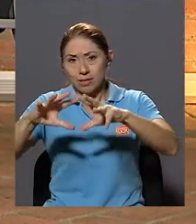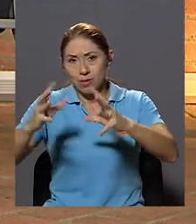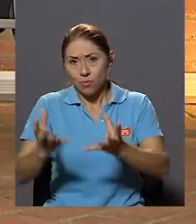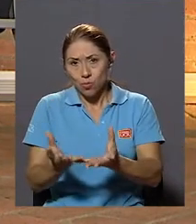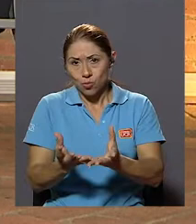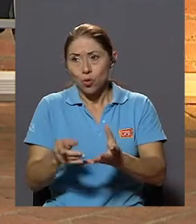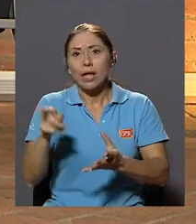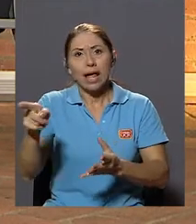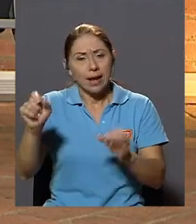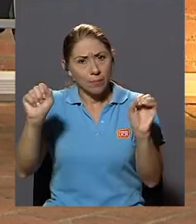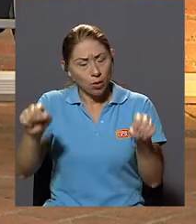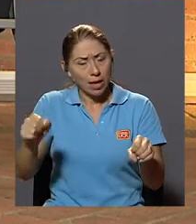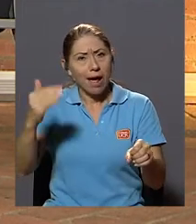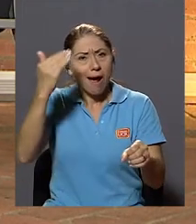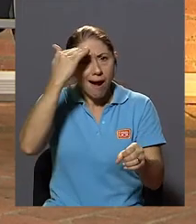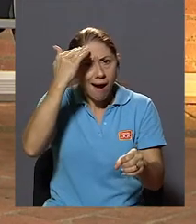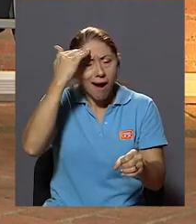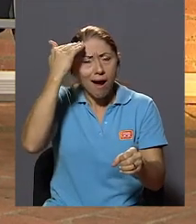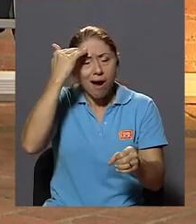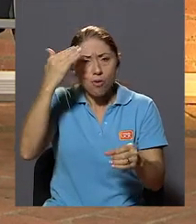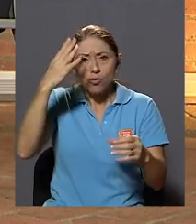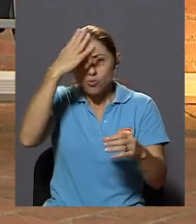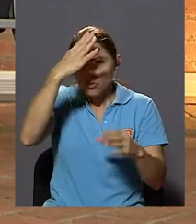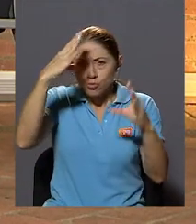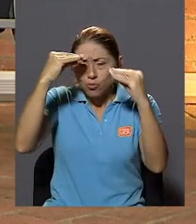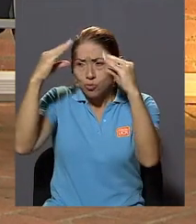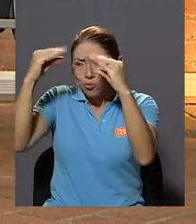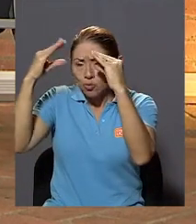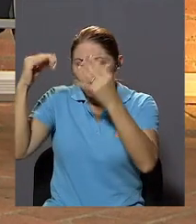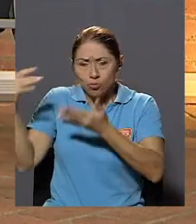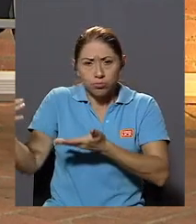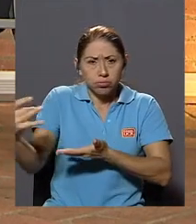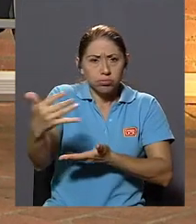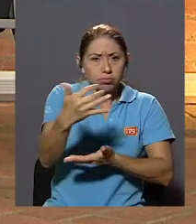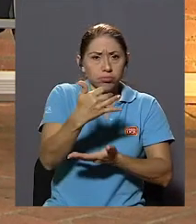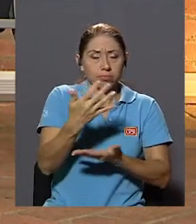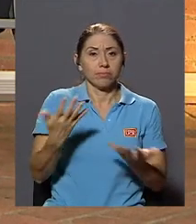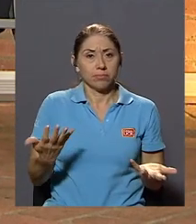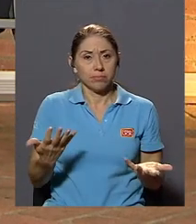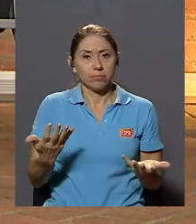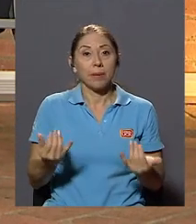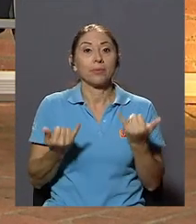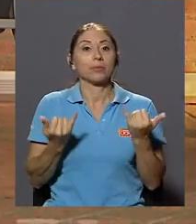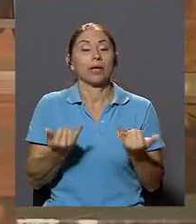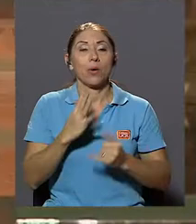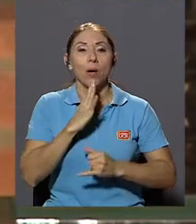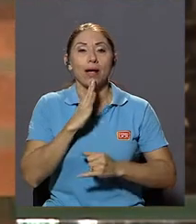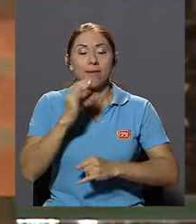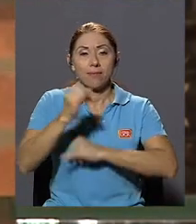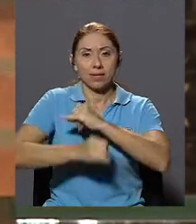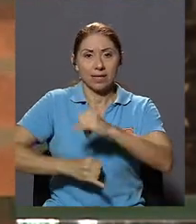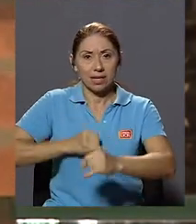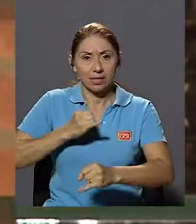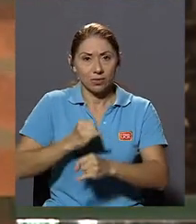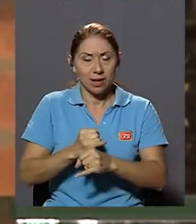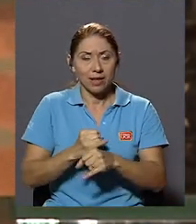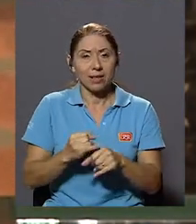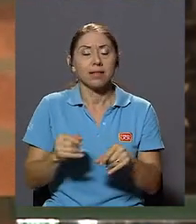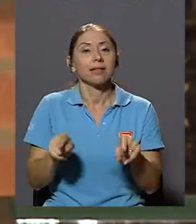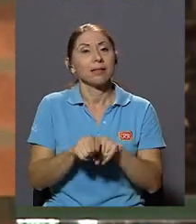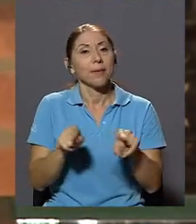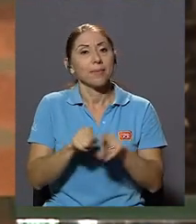acopio De conocimiento Pero bueno Ya que hablo De internacionalidad Creo que Al mismo tiempo Tengo que hablar